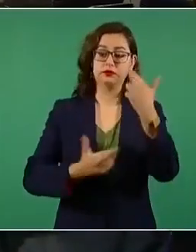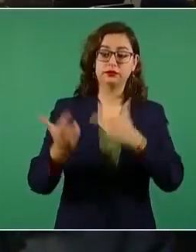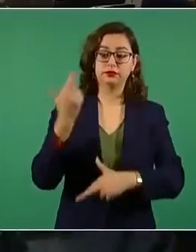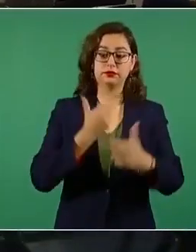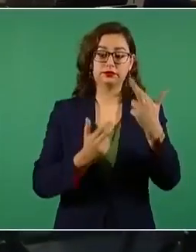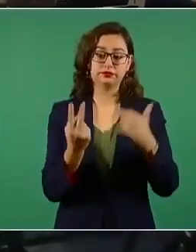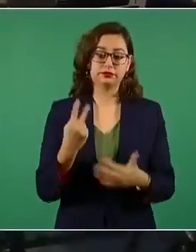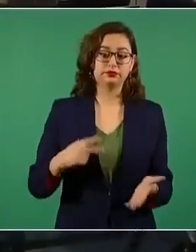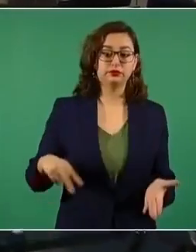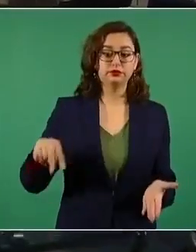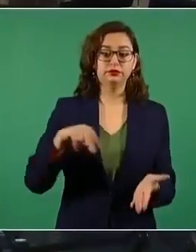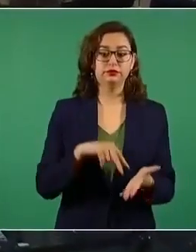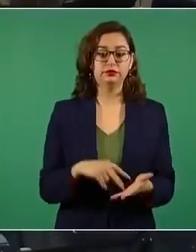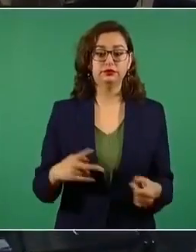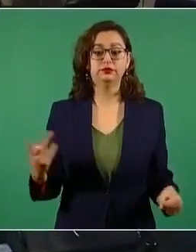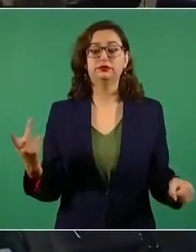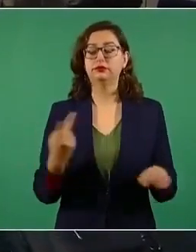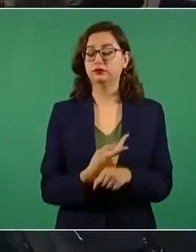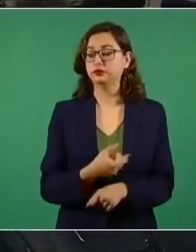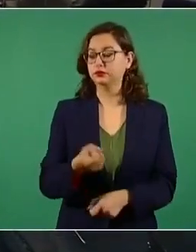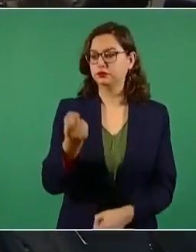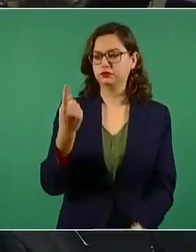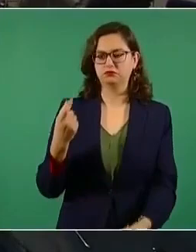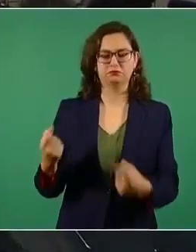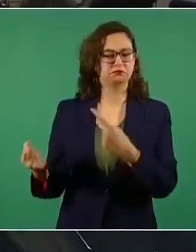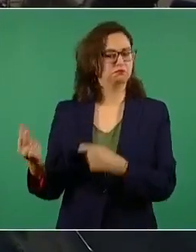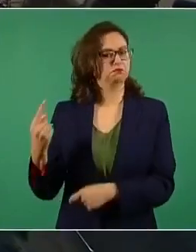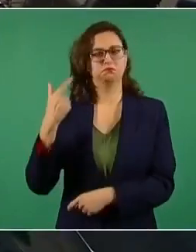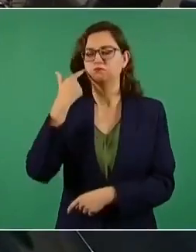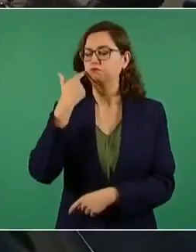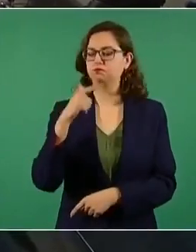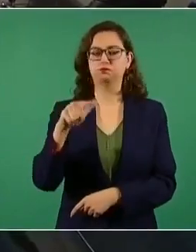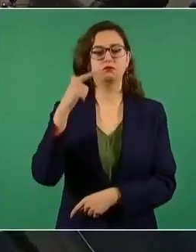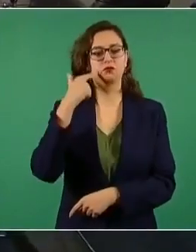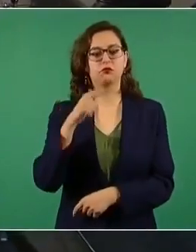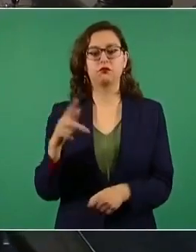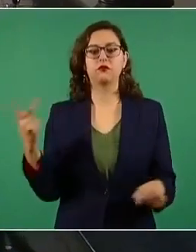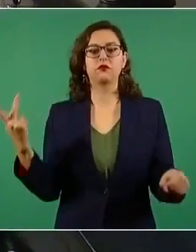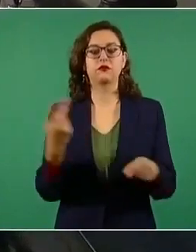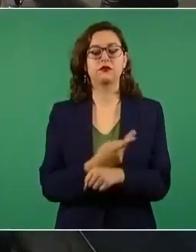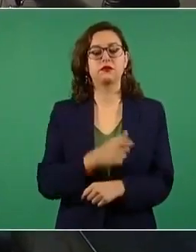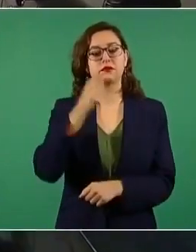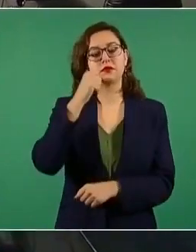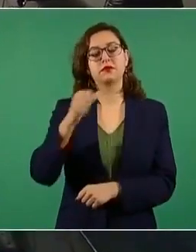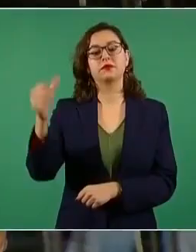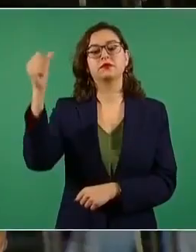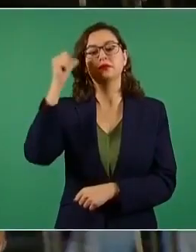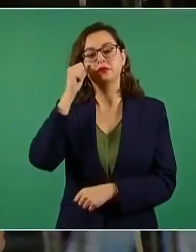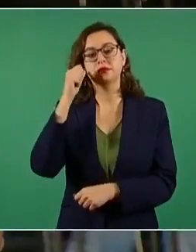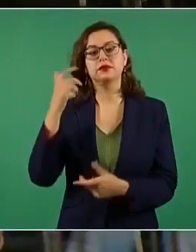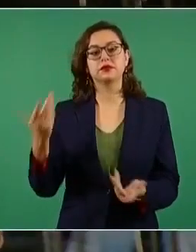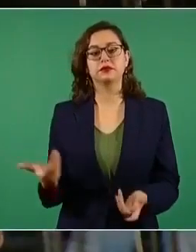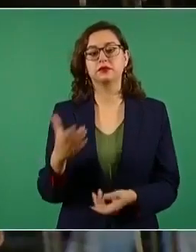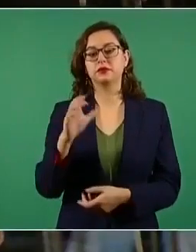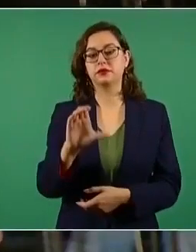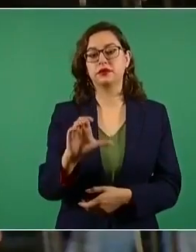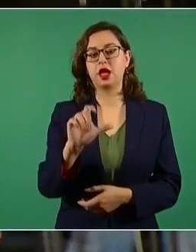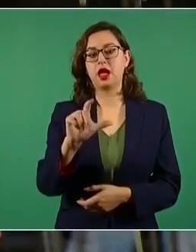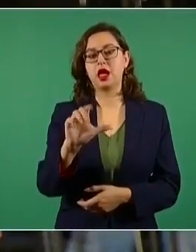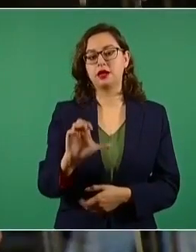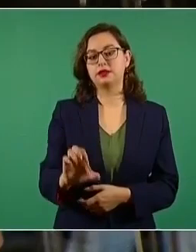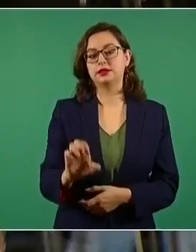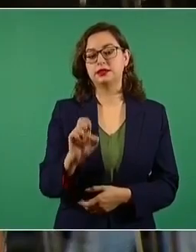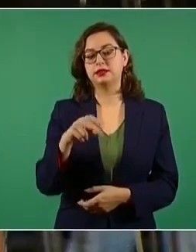Como parte de estas resistencias que ya menciona, ayer la CENTE afirma que no hay condiciones para